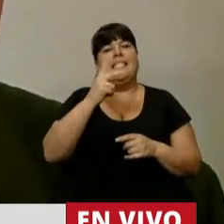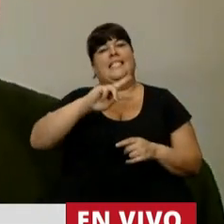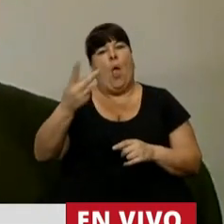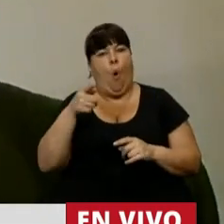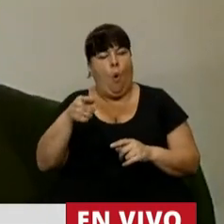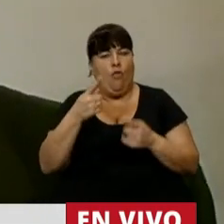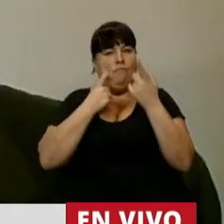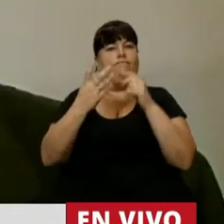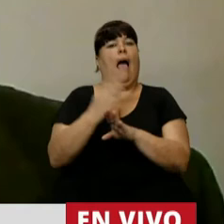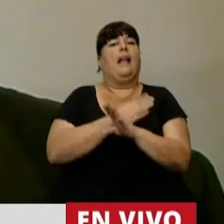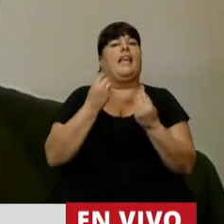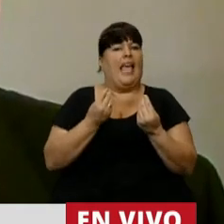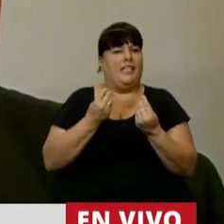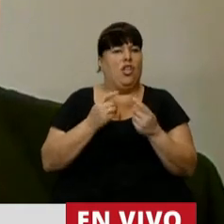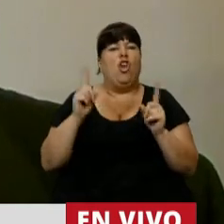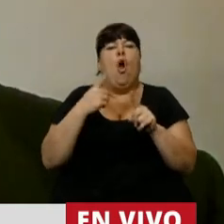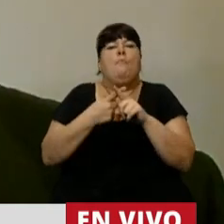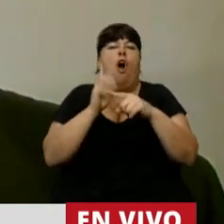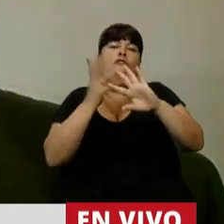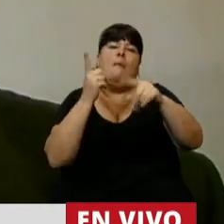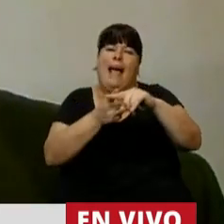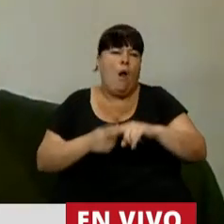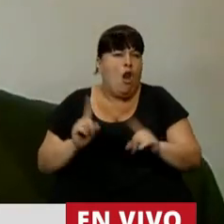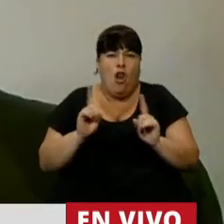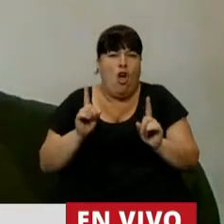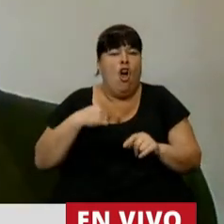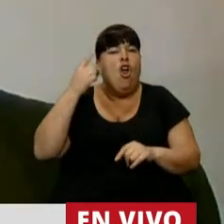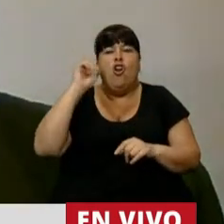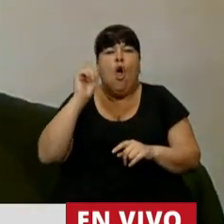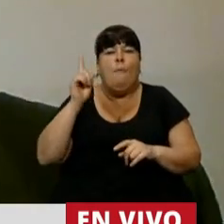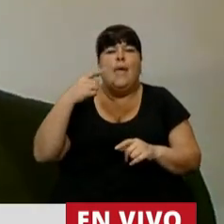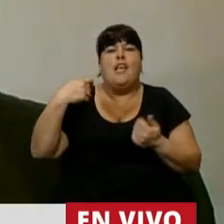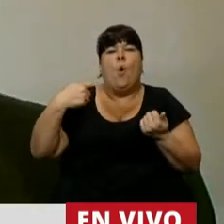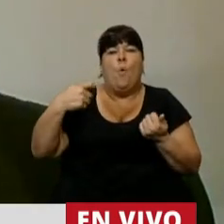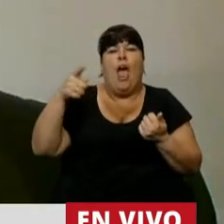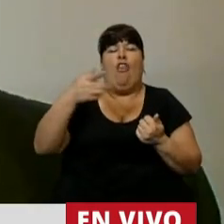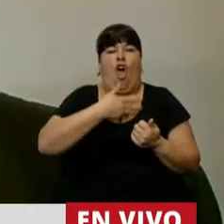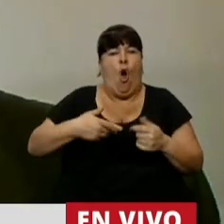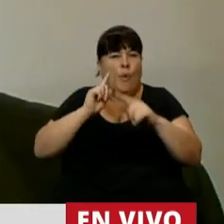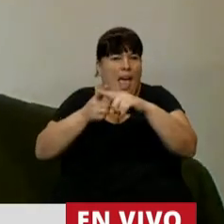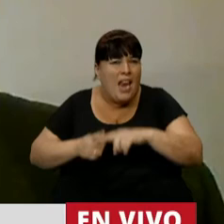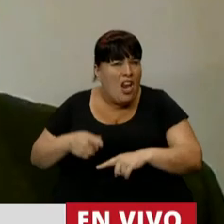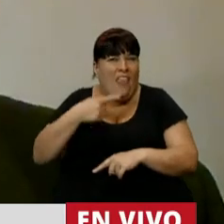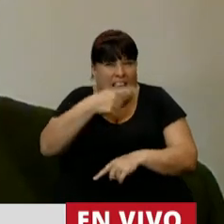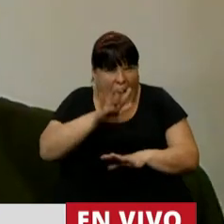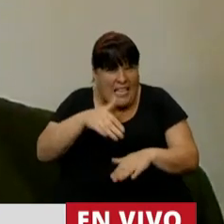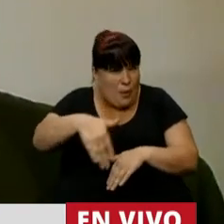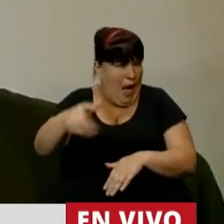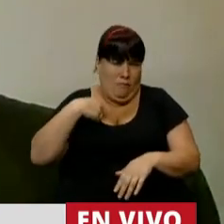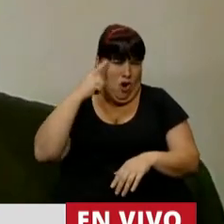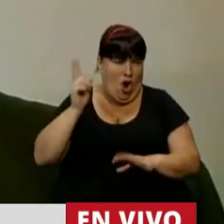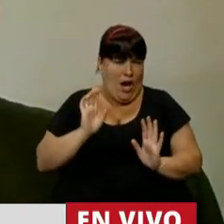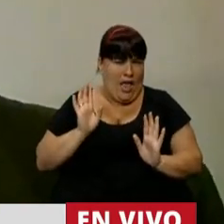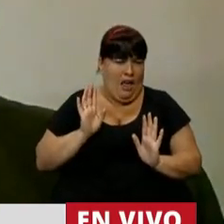camino y el recaudo es no tanto por la fórmula sino porque no creemos que las previsiones del oficialismo van a ser las que dicen que van a ser